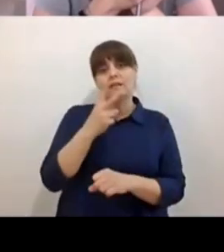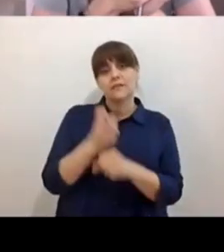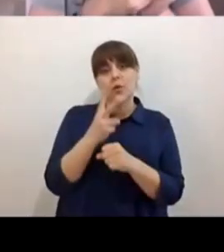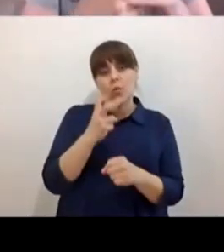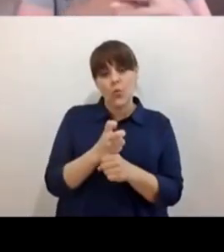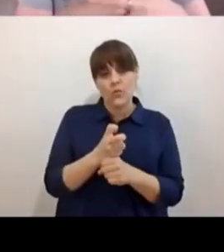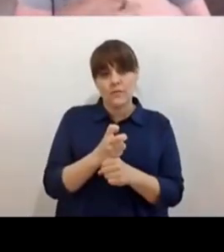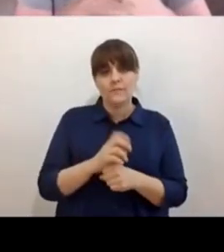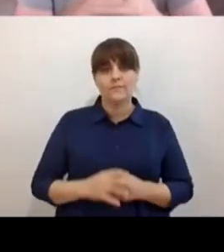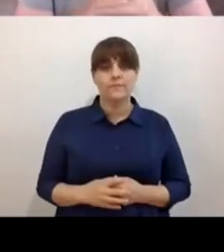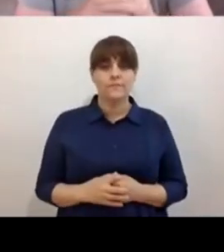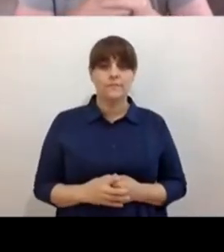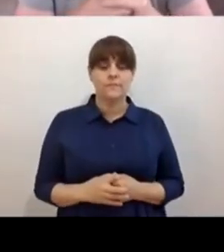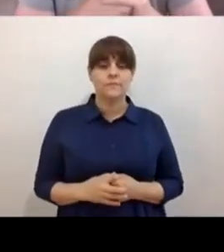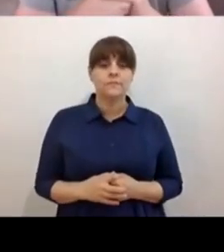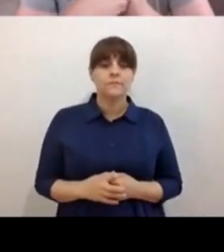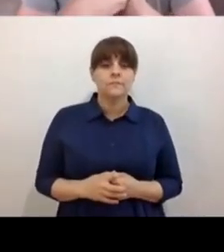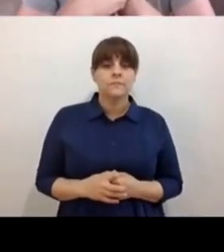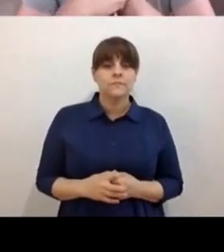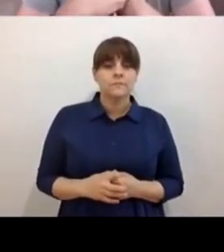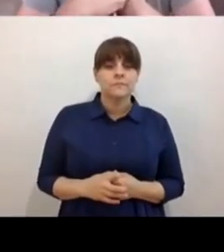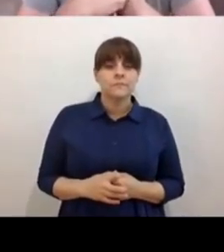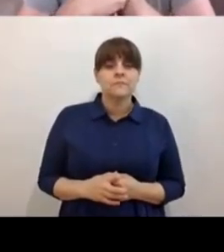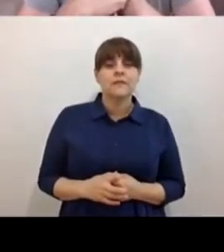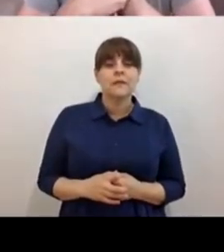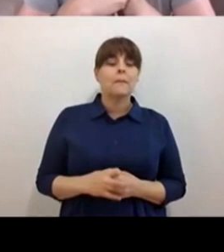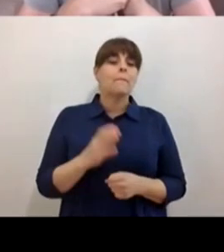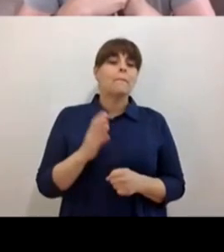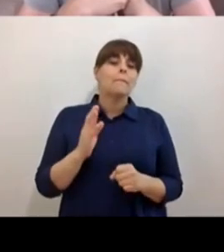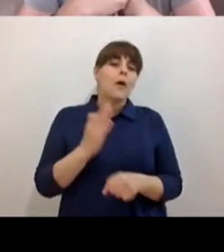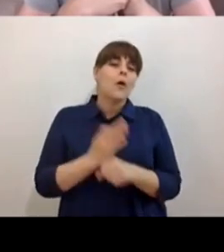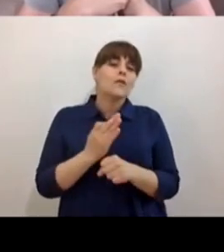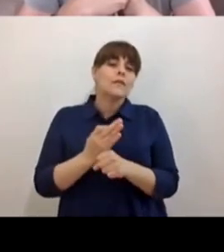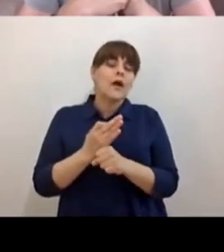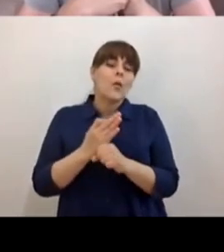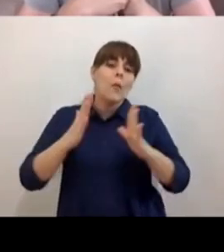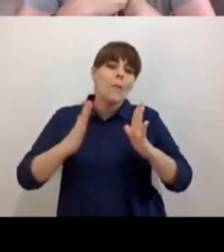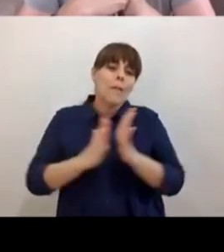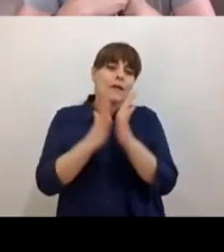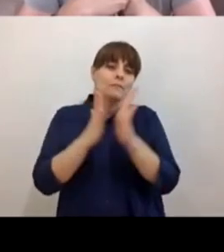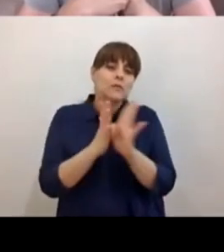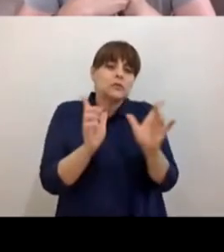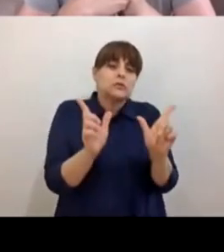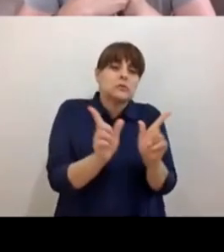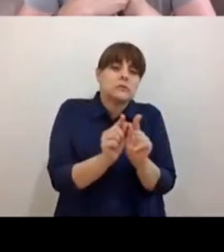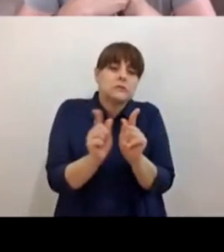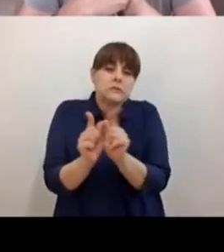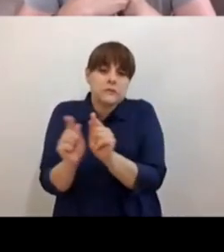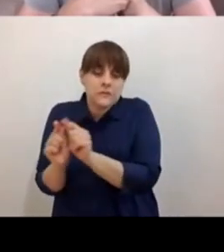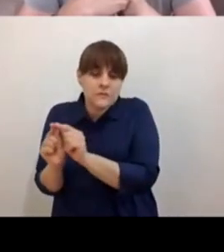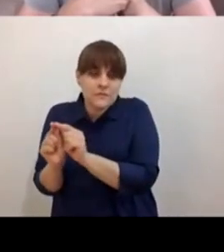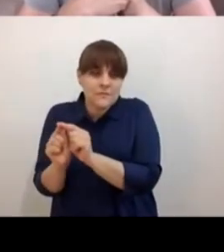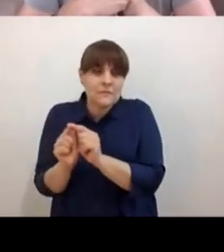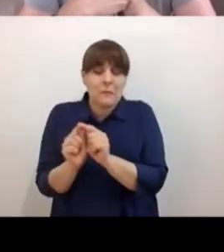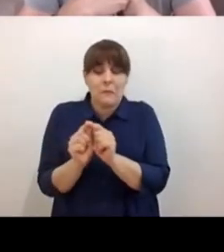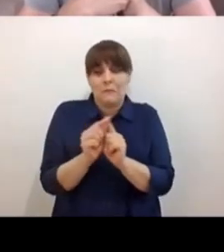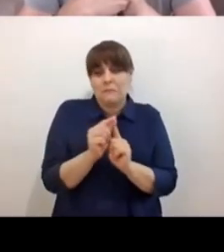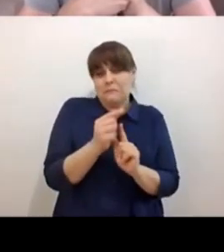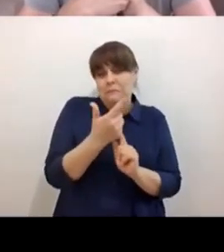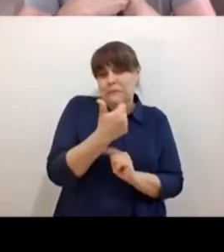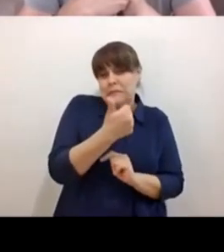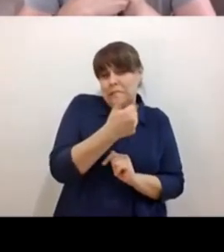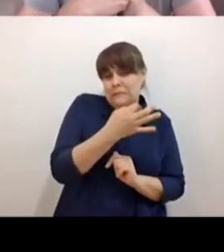en donde hipotéticamente vamos a tener intervenciones un poquitito más cortas estamos pensando en seis minutitos